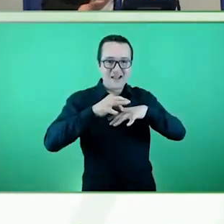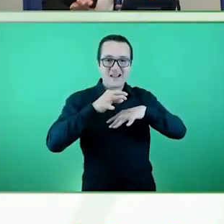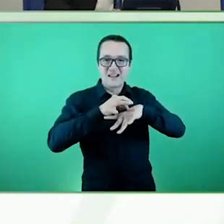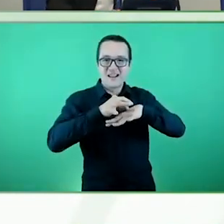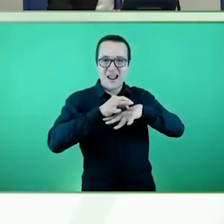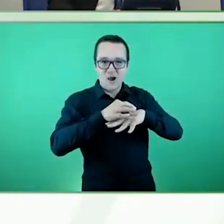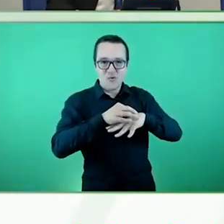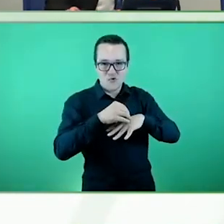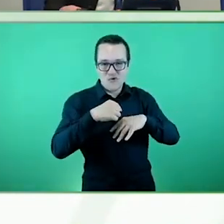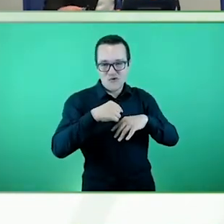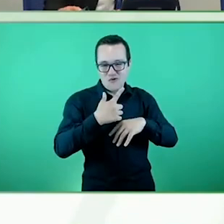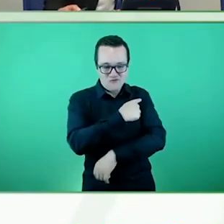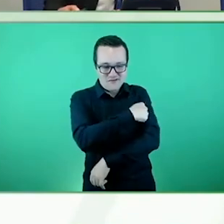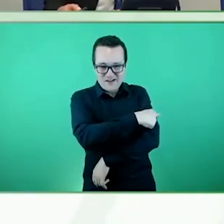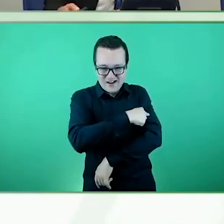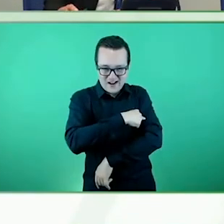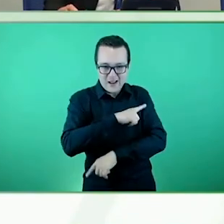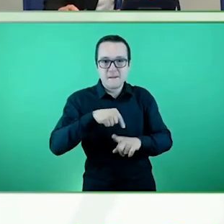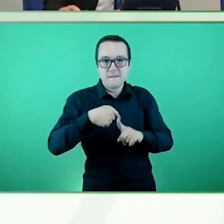compartimos edificio.